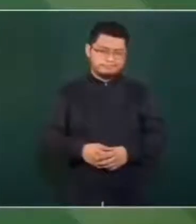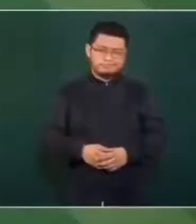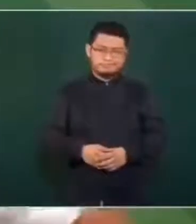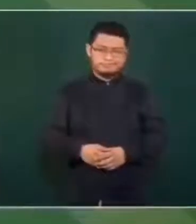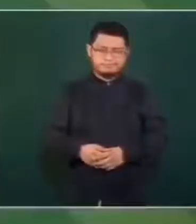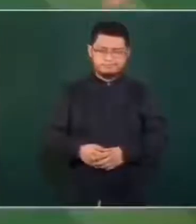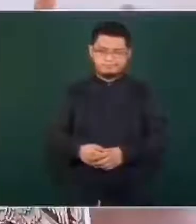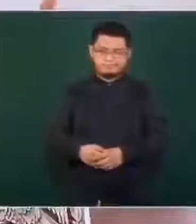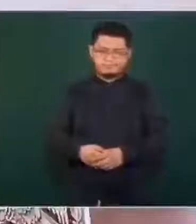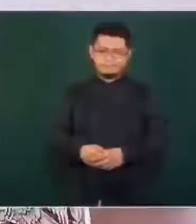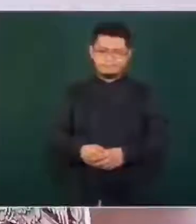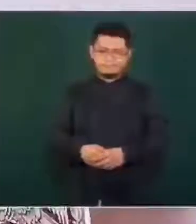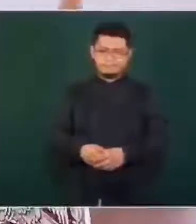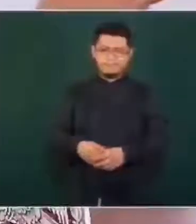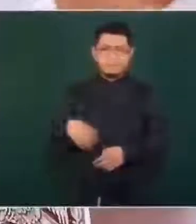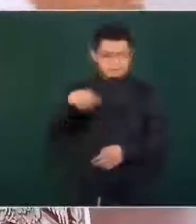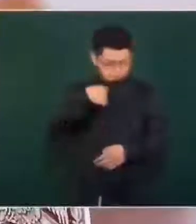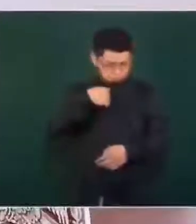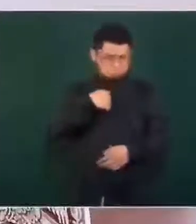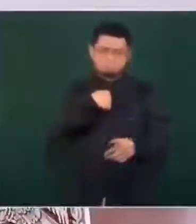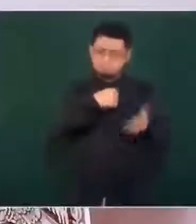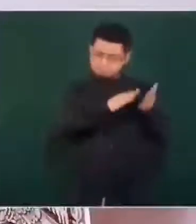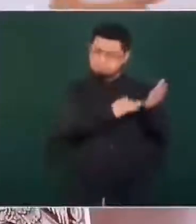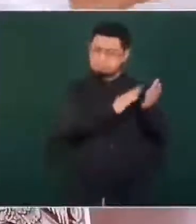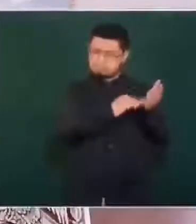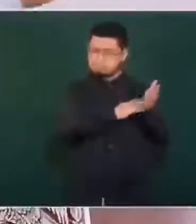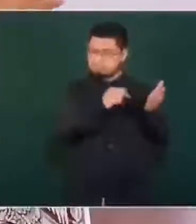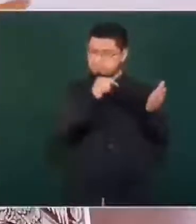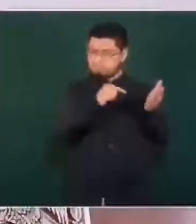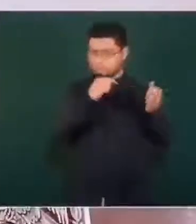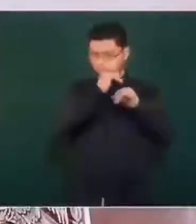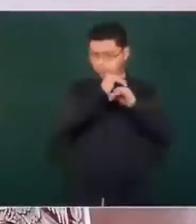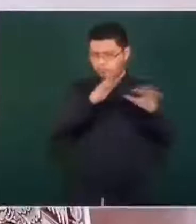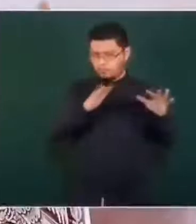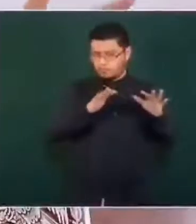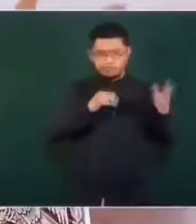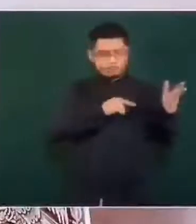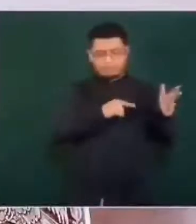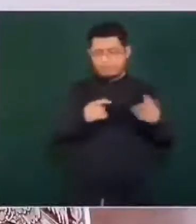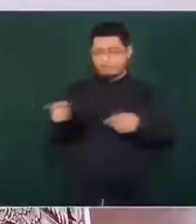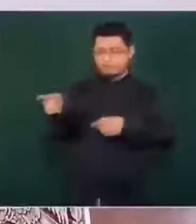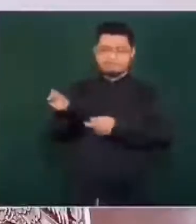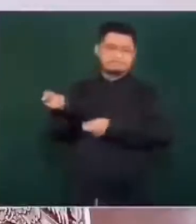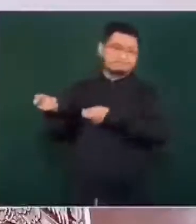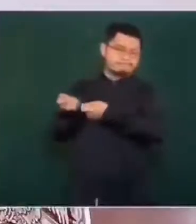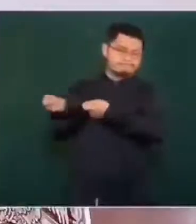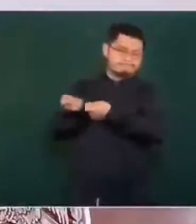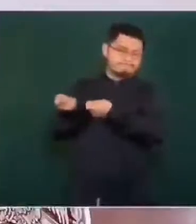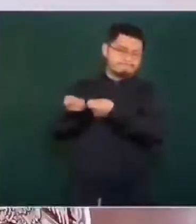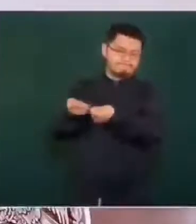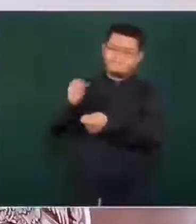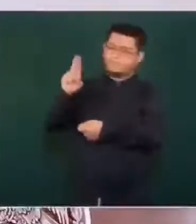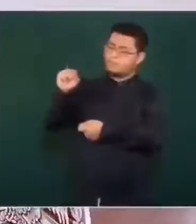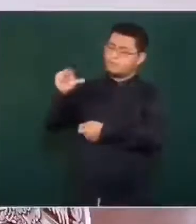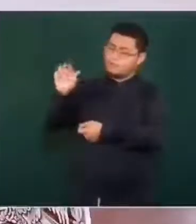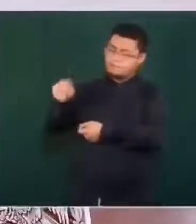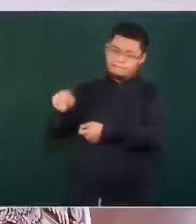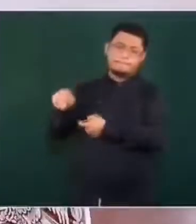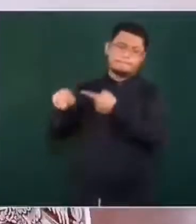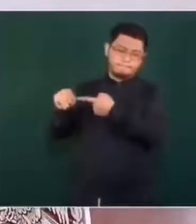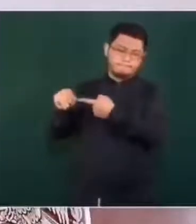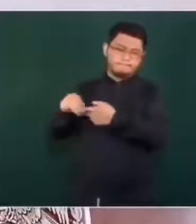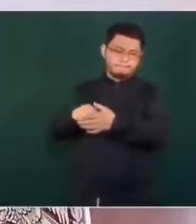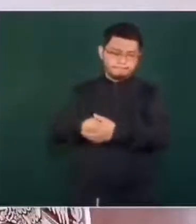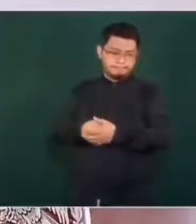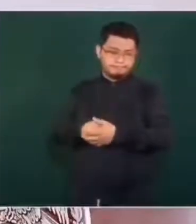Y yo tenía información que estaba manejada la UNAM por